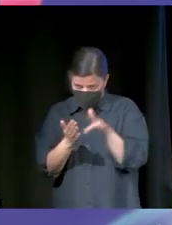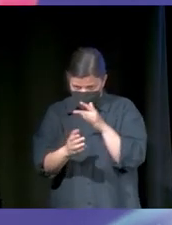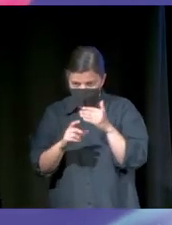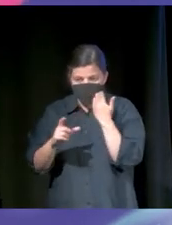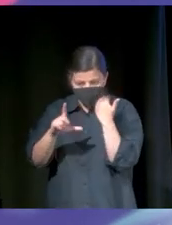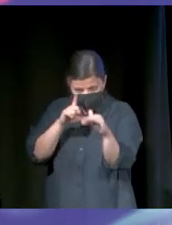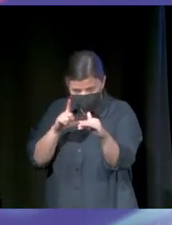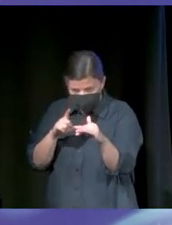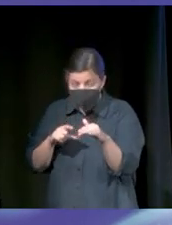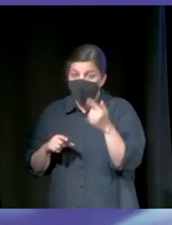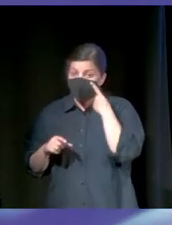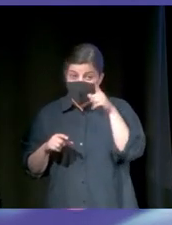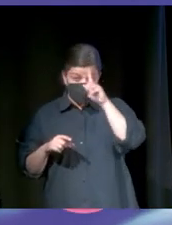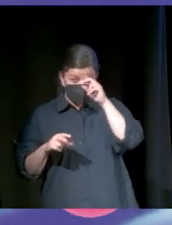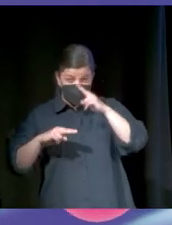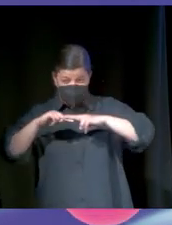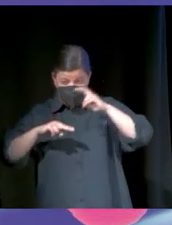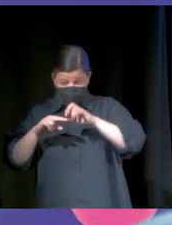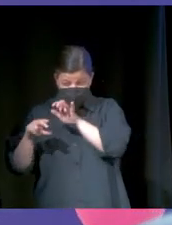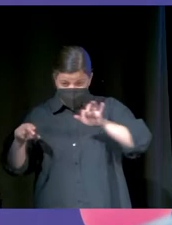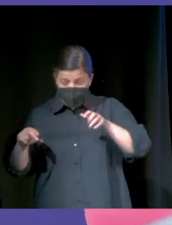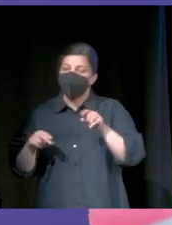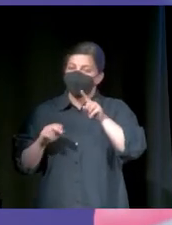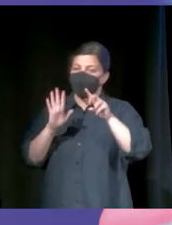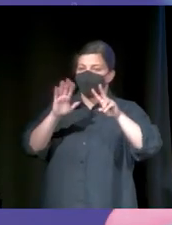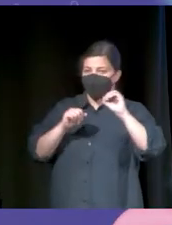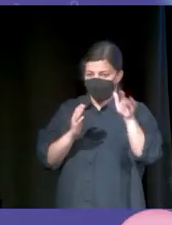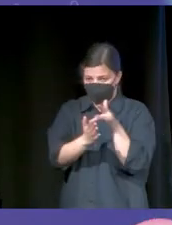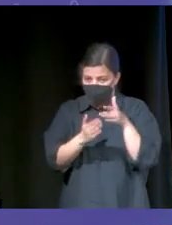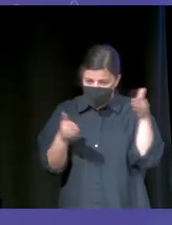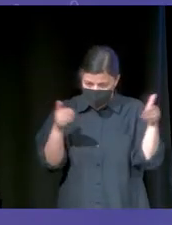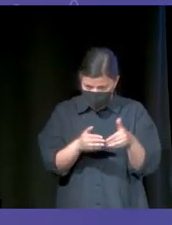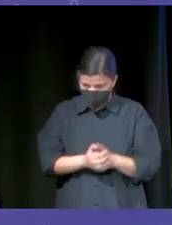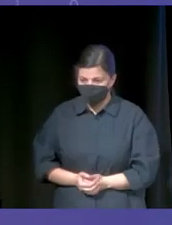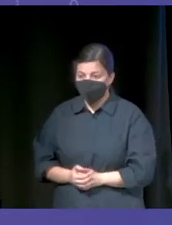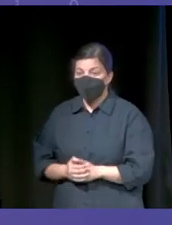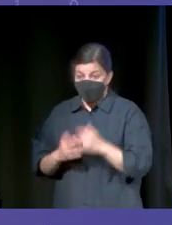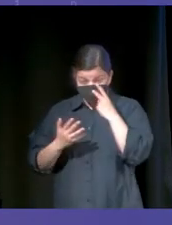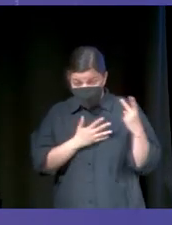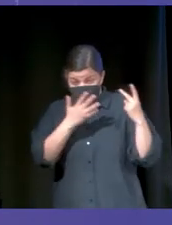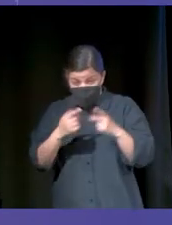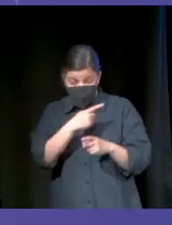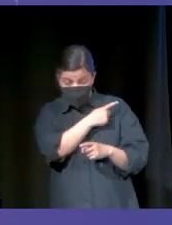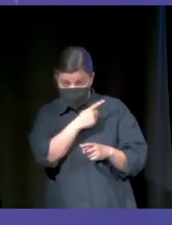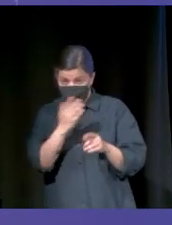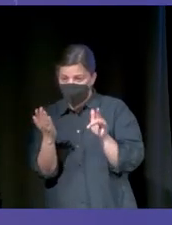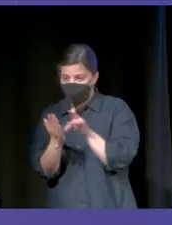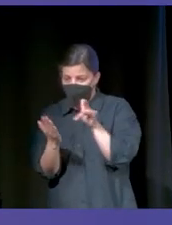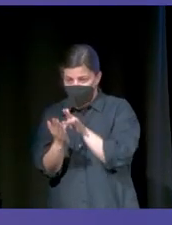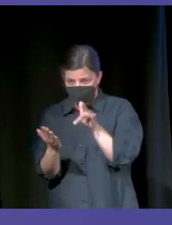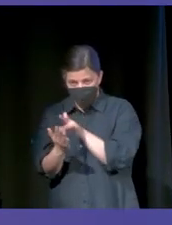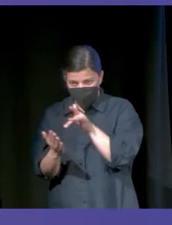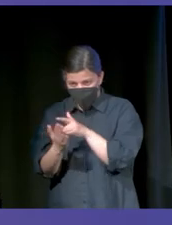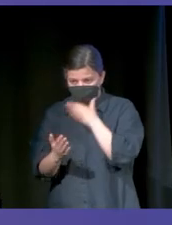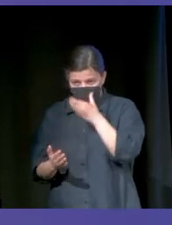Llamabas a Microsoft, no sé poner la negrita. Va a la página 170. Ah, vale, ya lo veo. Y luego, al cabo de siete años, salió esto, el iPad, que venía sin manual de